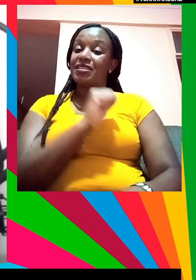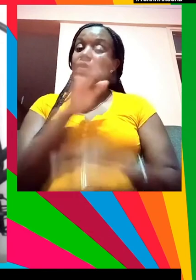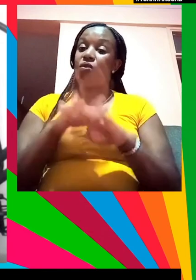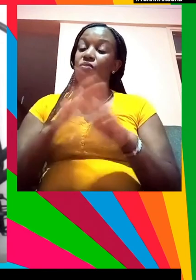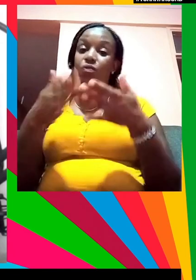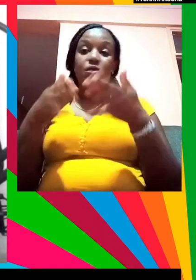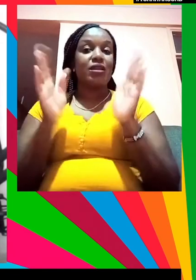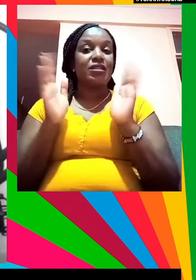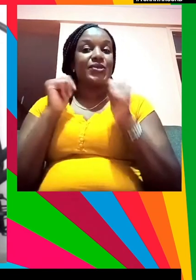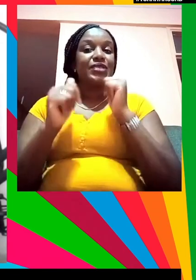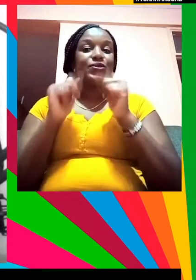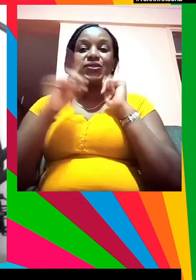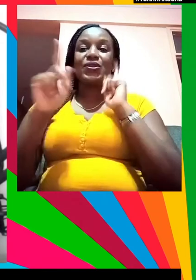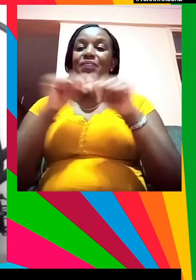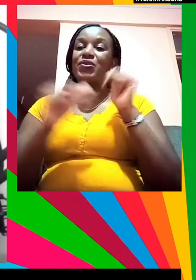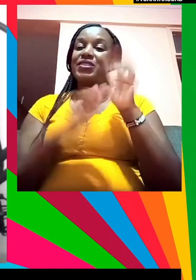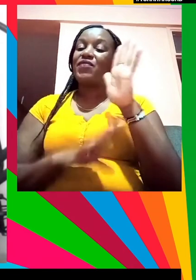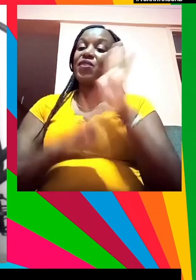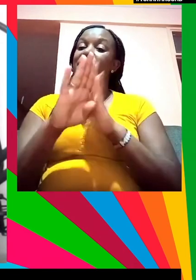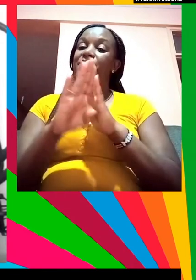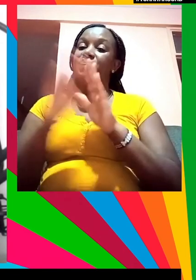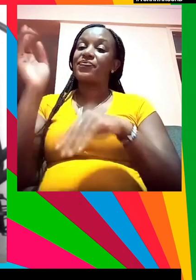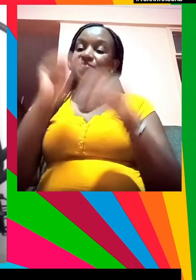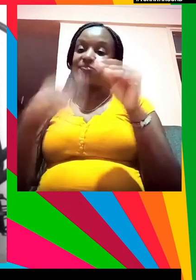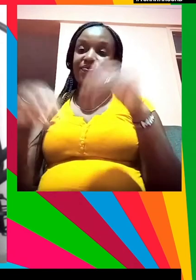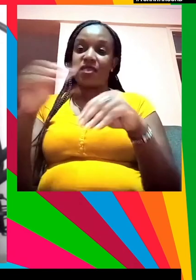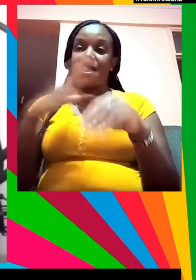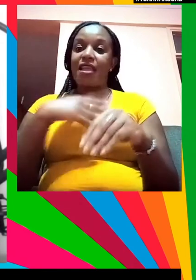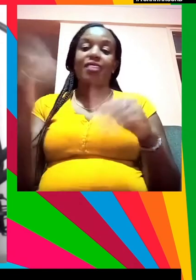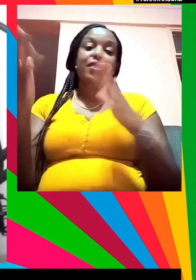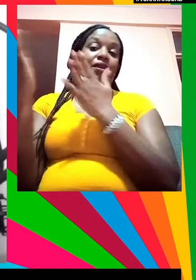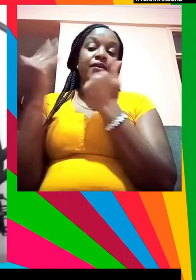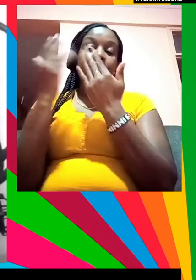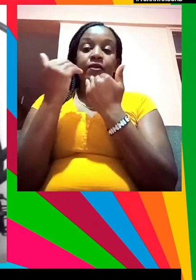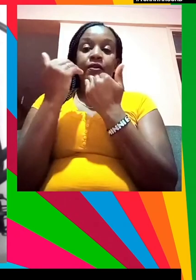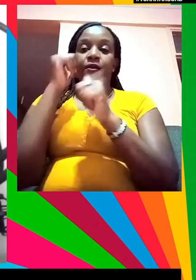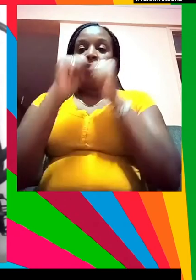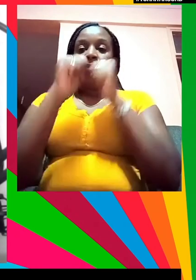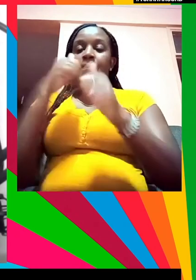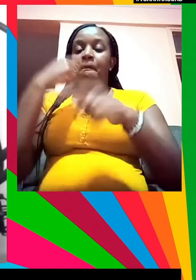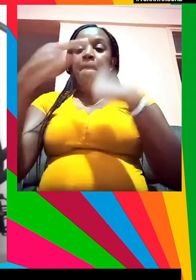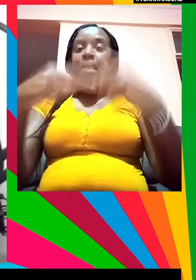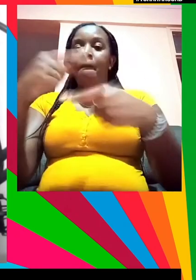que hablamos del desarrollo y la continuidad y las expectativas que continuarán